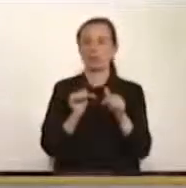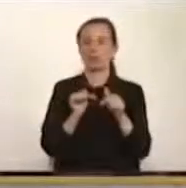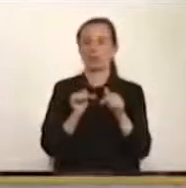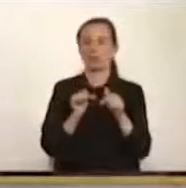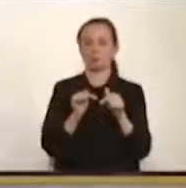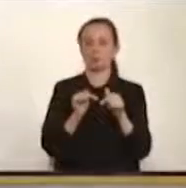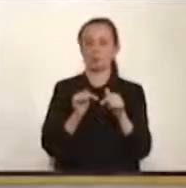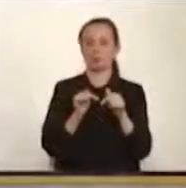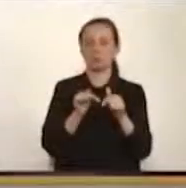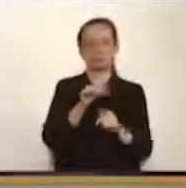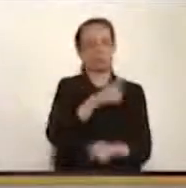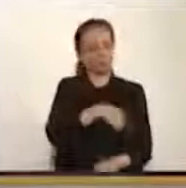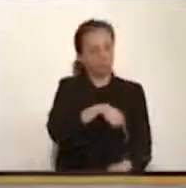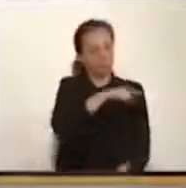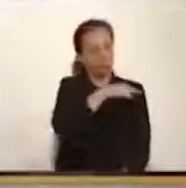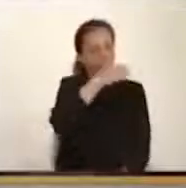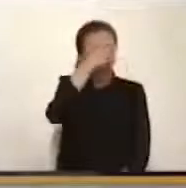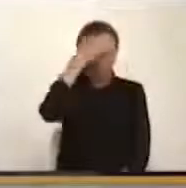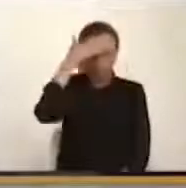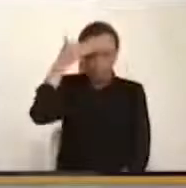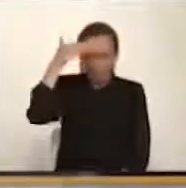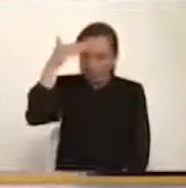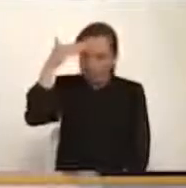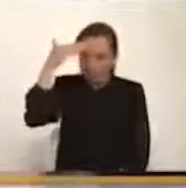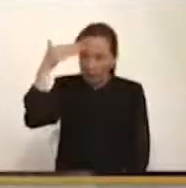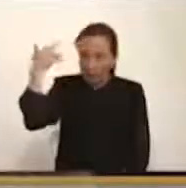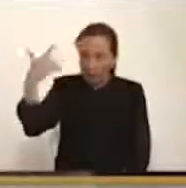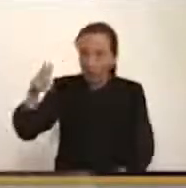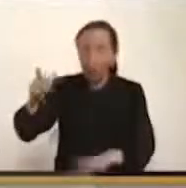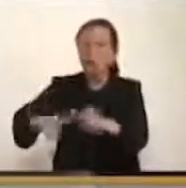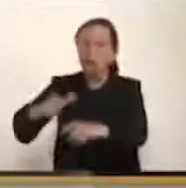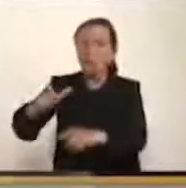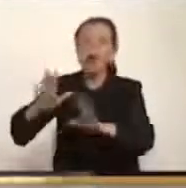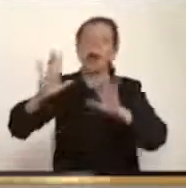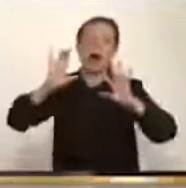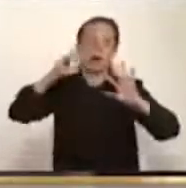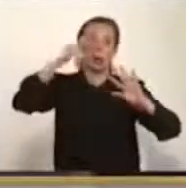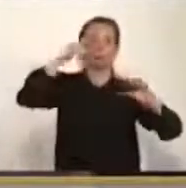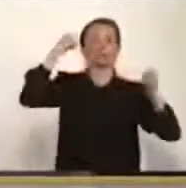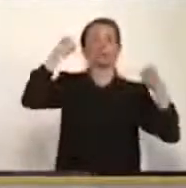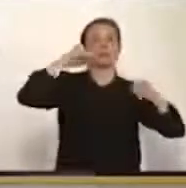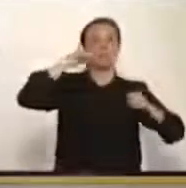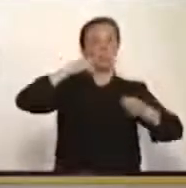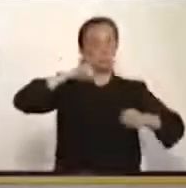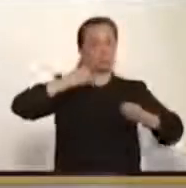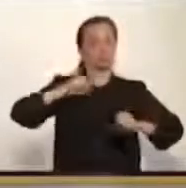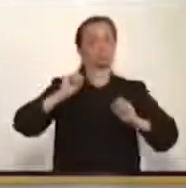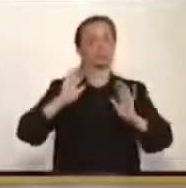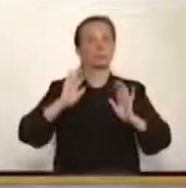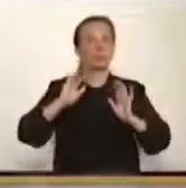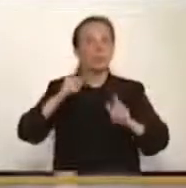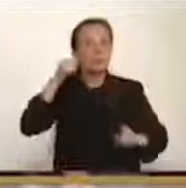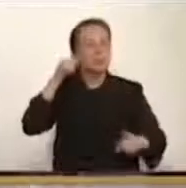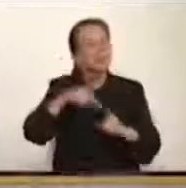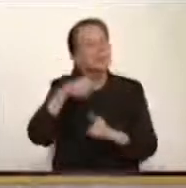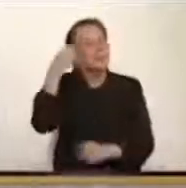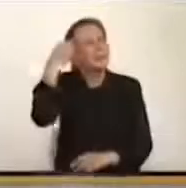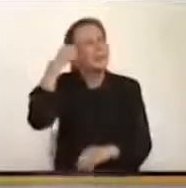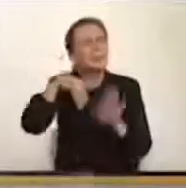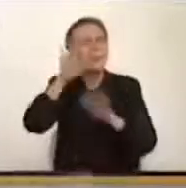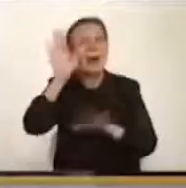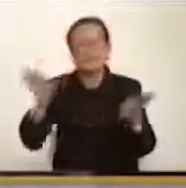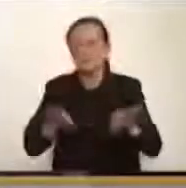Olvidándonos que la derrota en la Cámara, sí, preocupa. Pero yo creo que más importante que ese